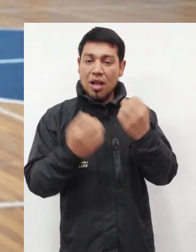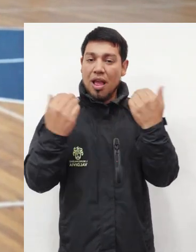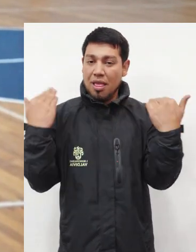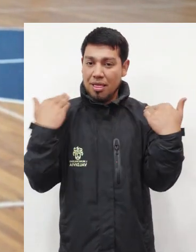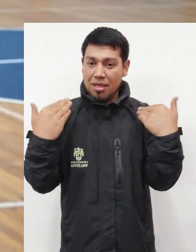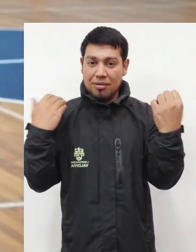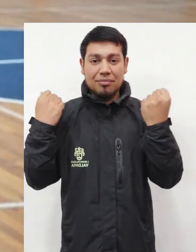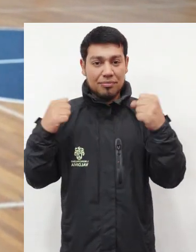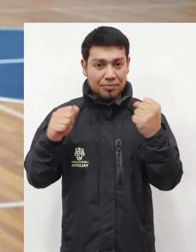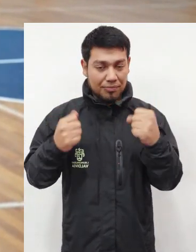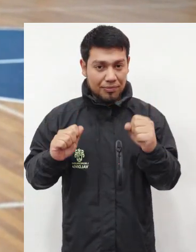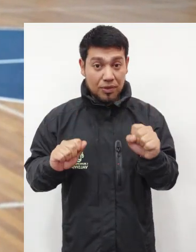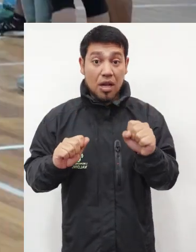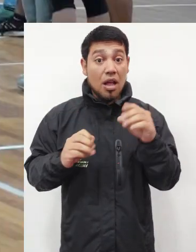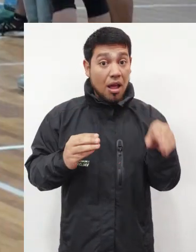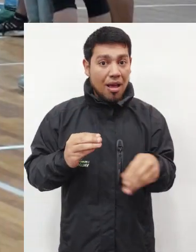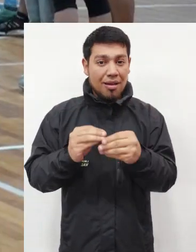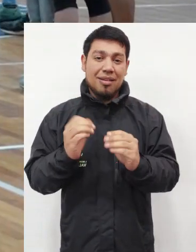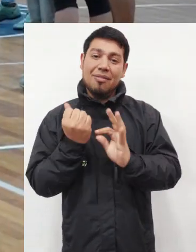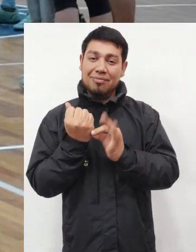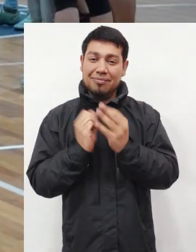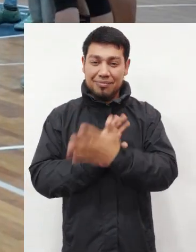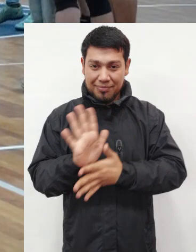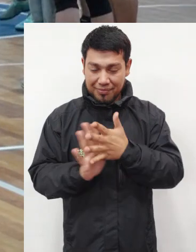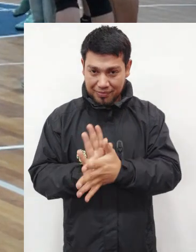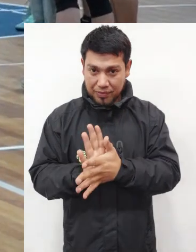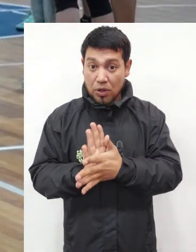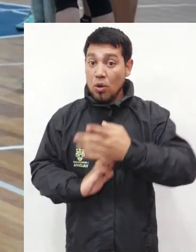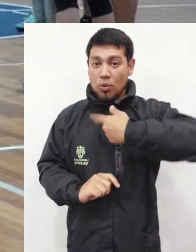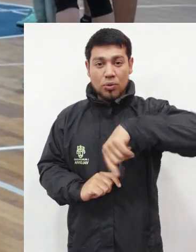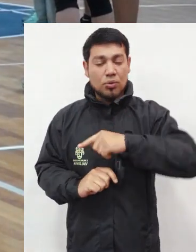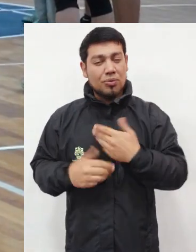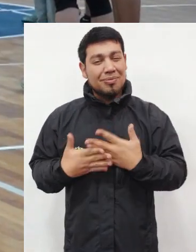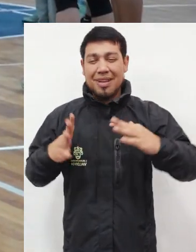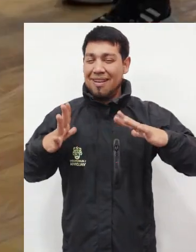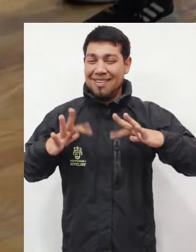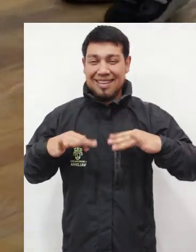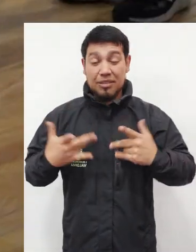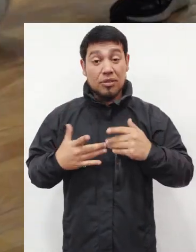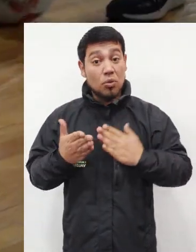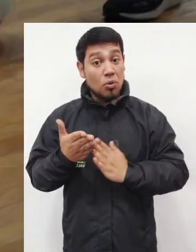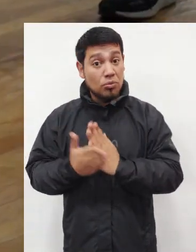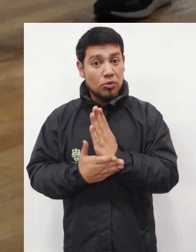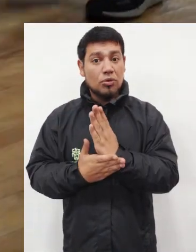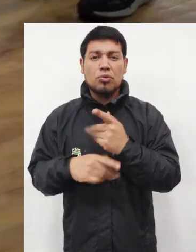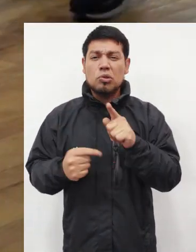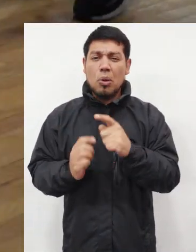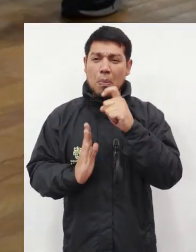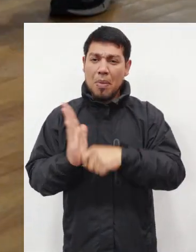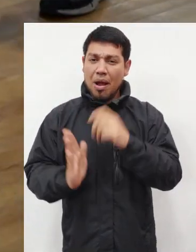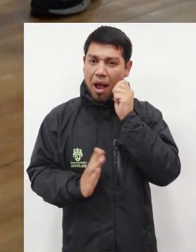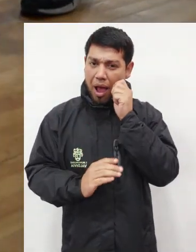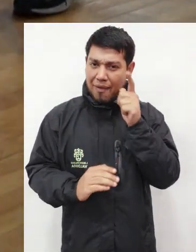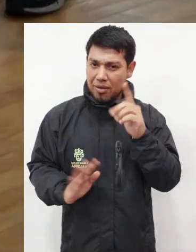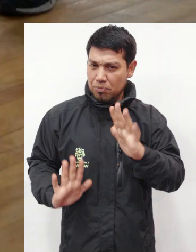Andrés Jaramillo, quien está impartiendo este taller. Bueno, la verdad que estamos muy contentos. Este taller partió en el mes de abril y ha tenido